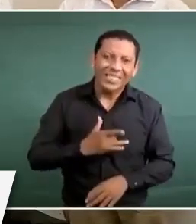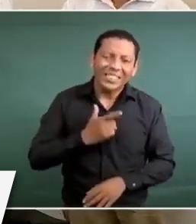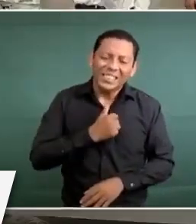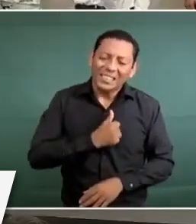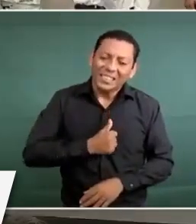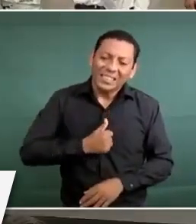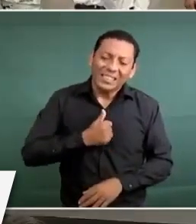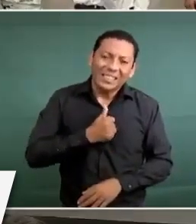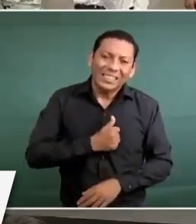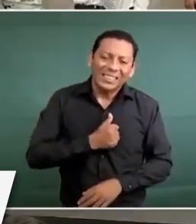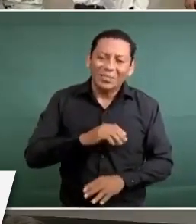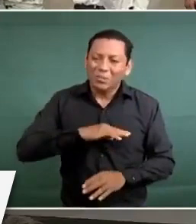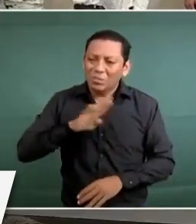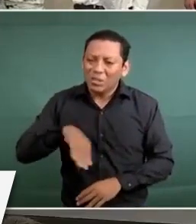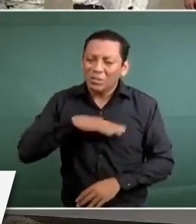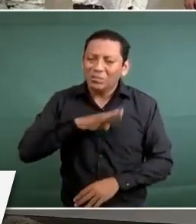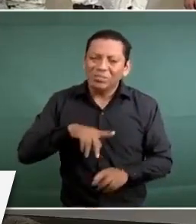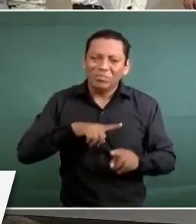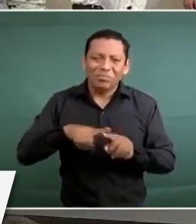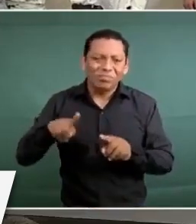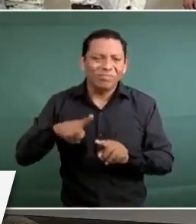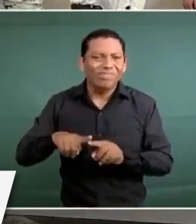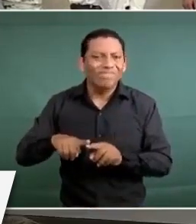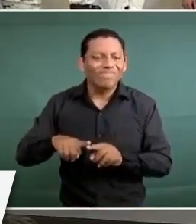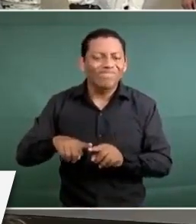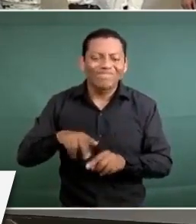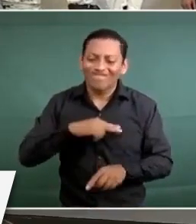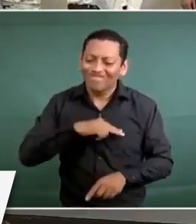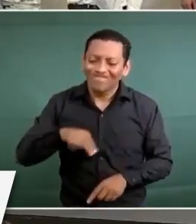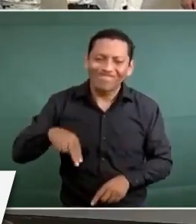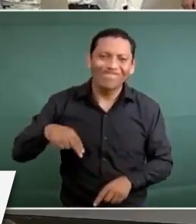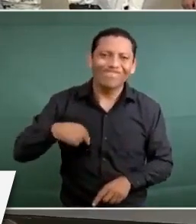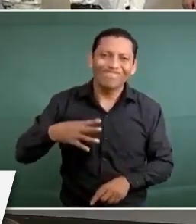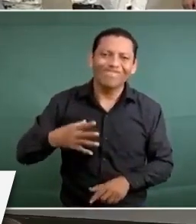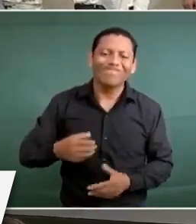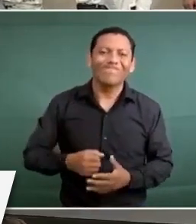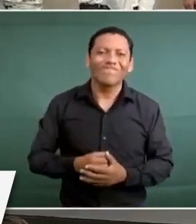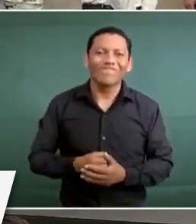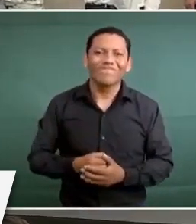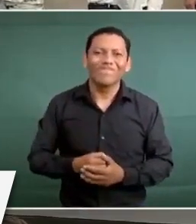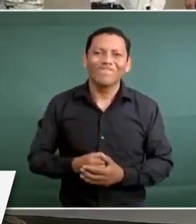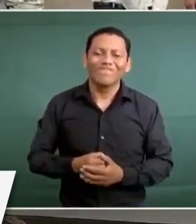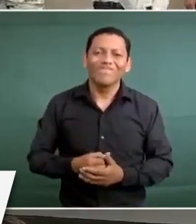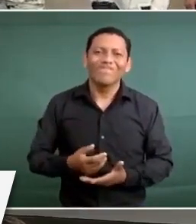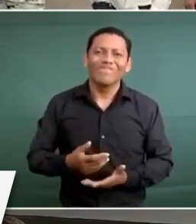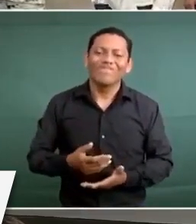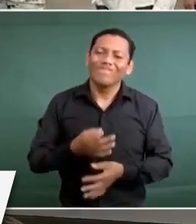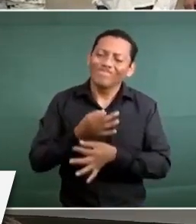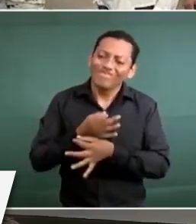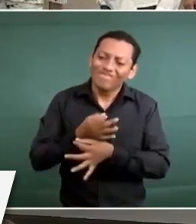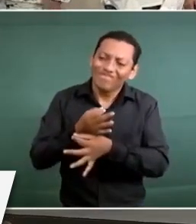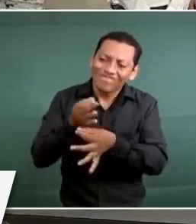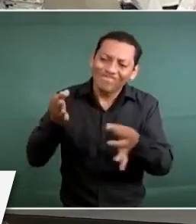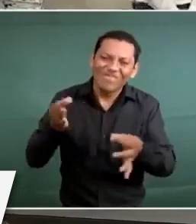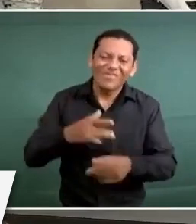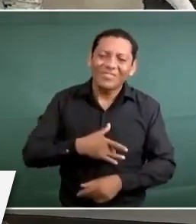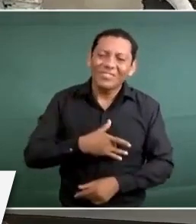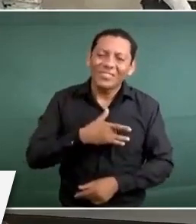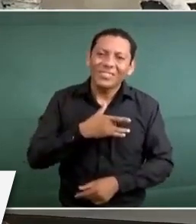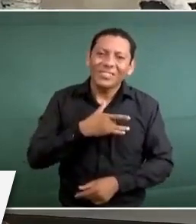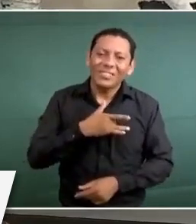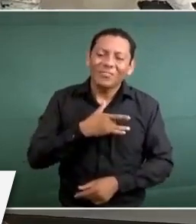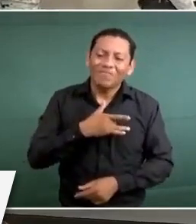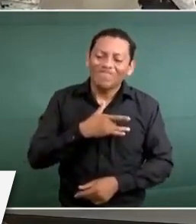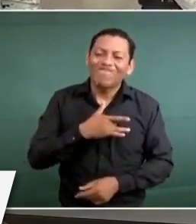pérdidas humanas y no vamos a dejar hablar de enviar nuestro pésame, nuestra